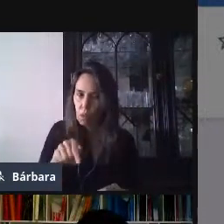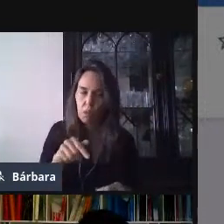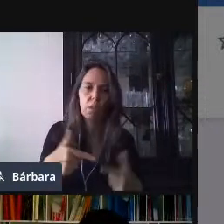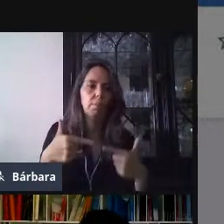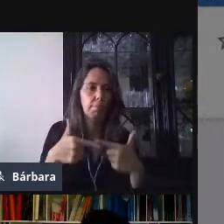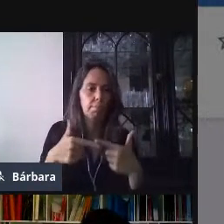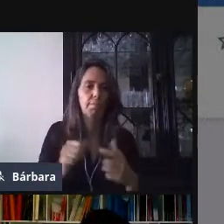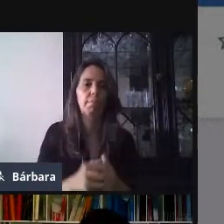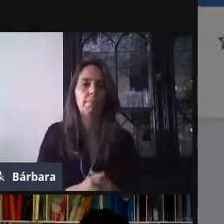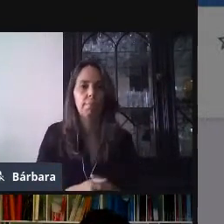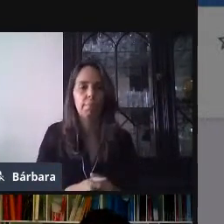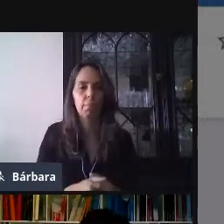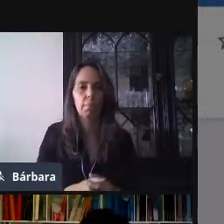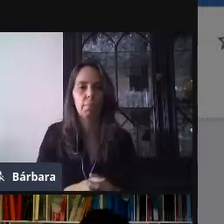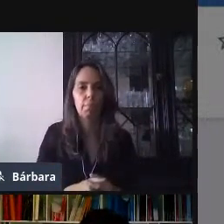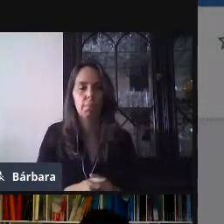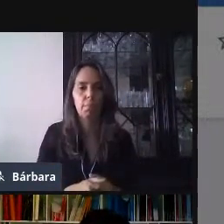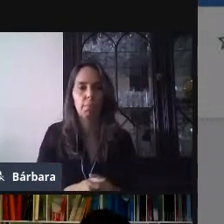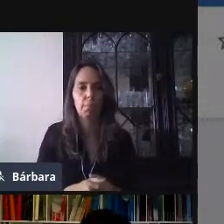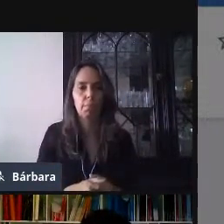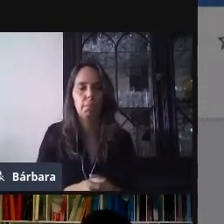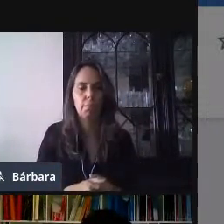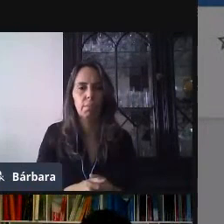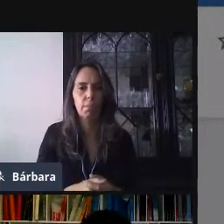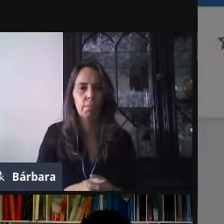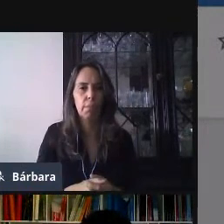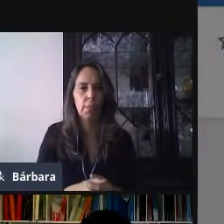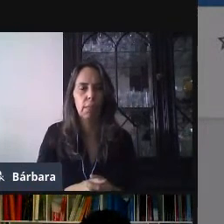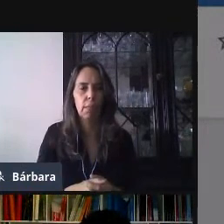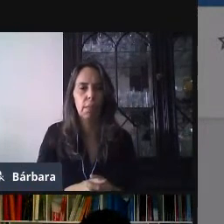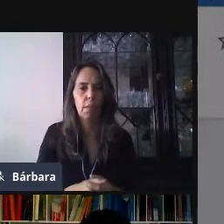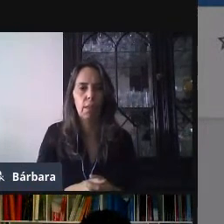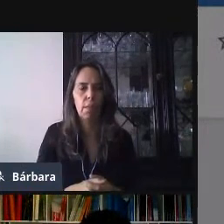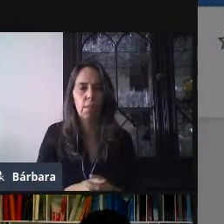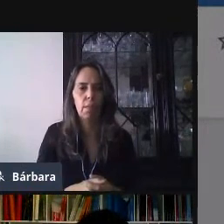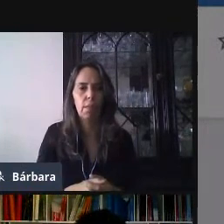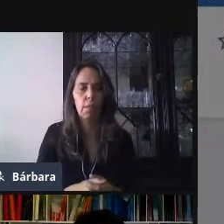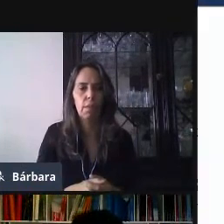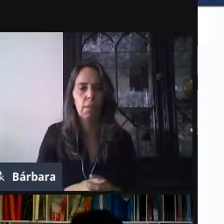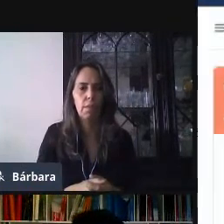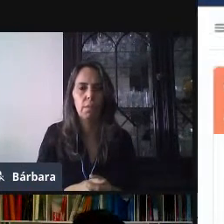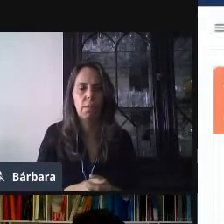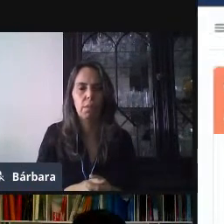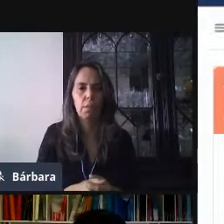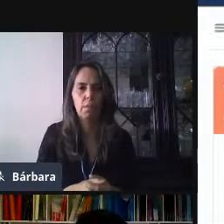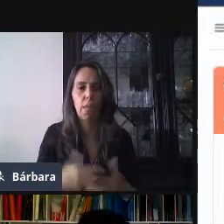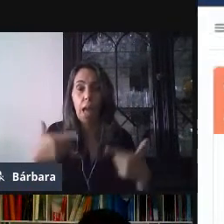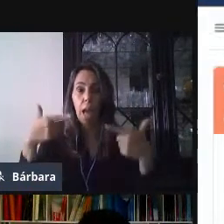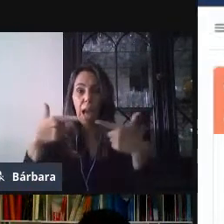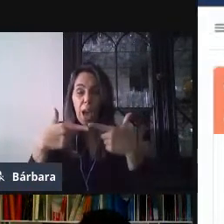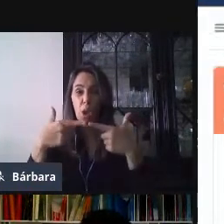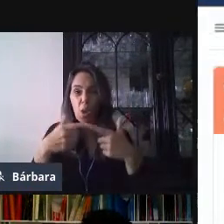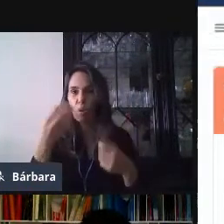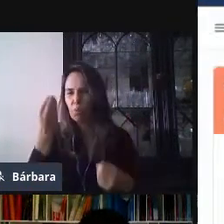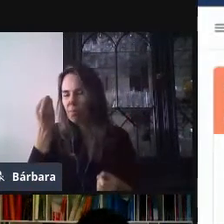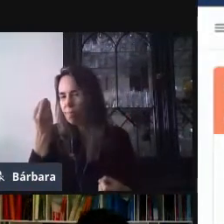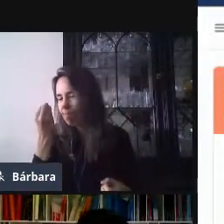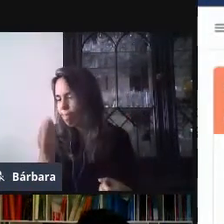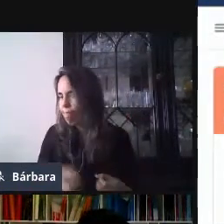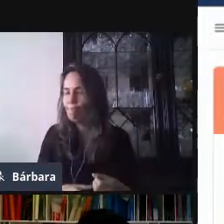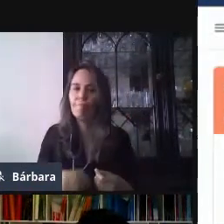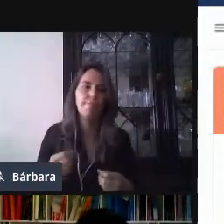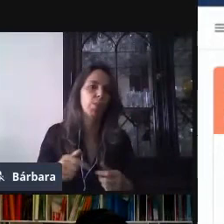paso. Y, pues, ya, como les comenté yo hace unos momentos, las herramientas de Google muchas veces son amigables entre ellas.